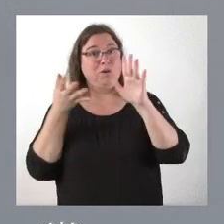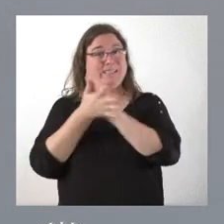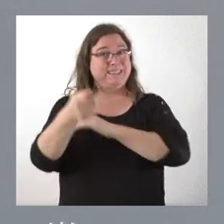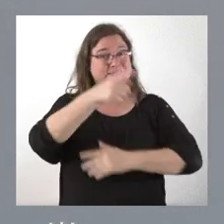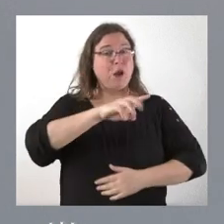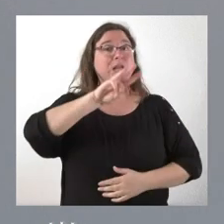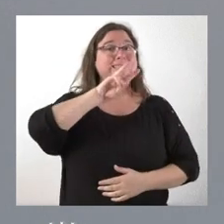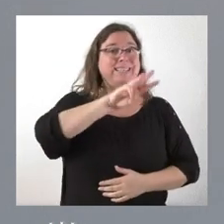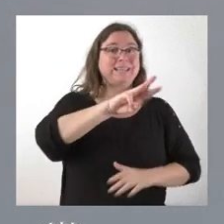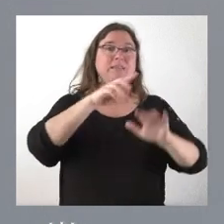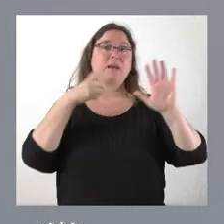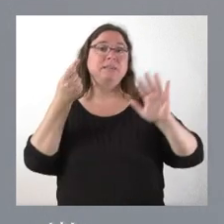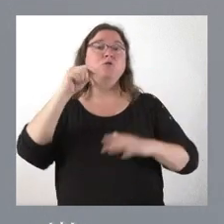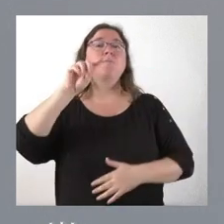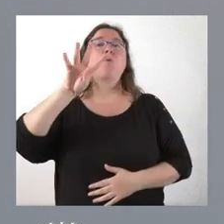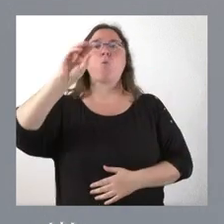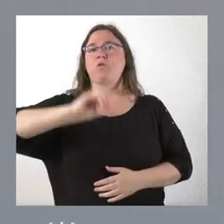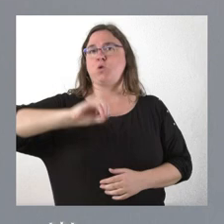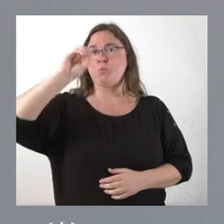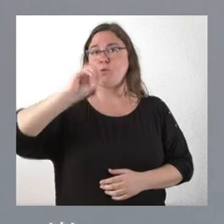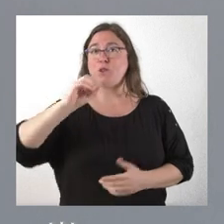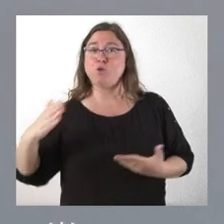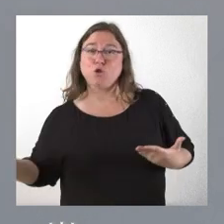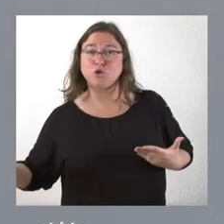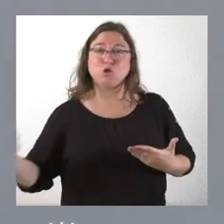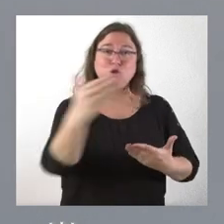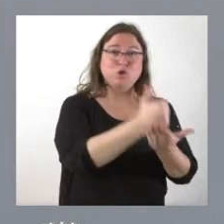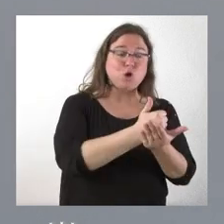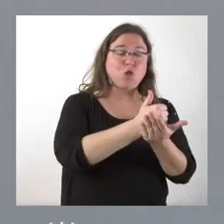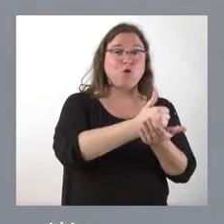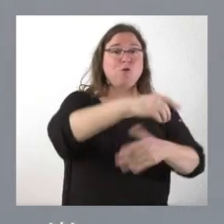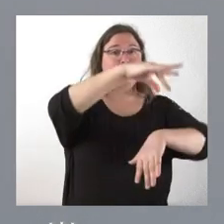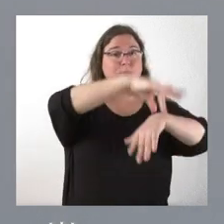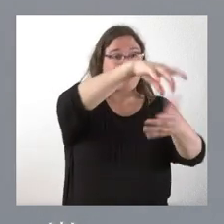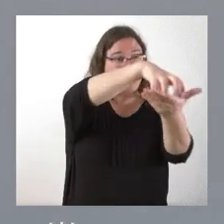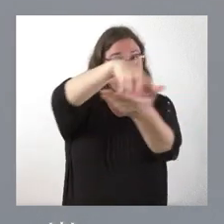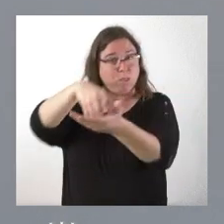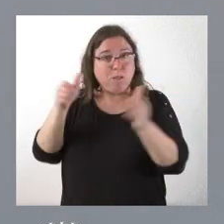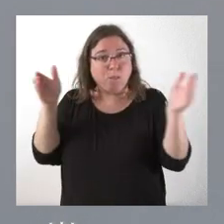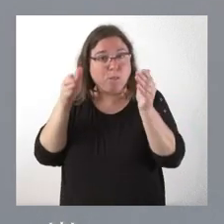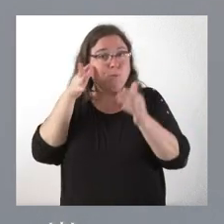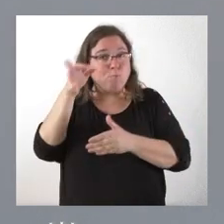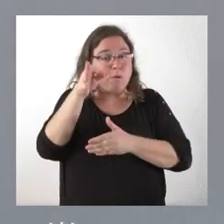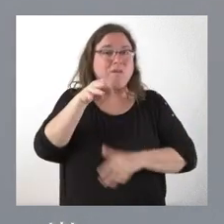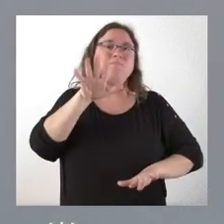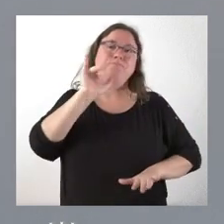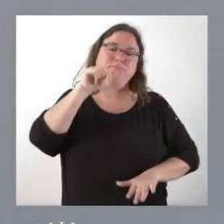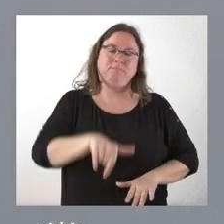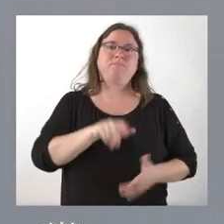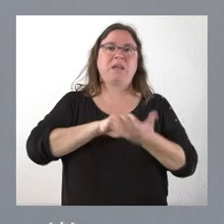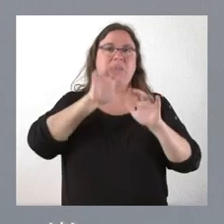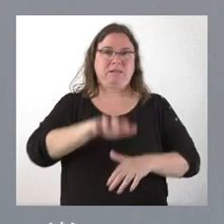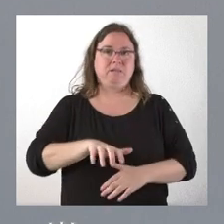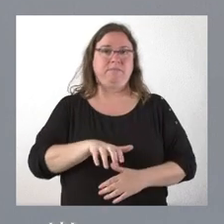el 36,4% de todos los consultorios locales de España están en Castilla y León. Tenemos